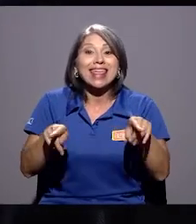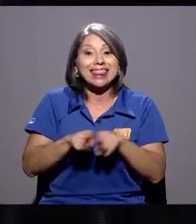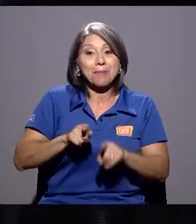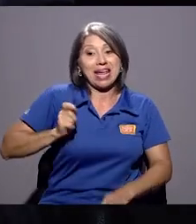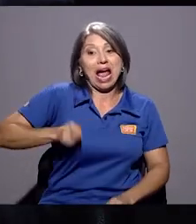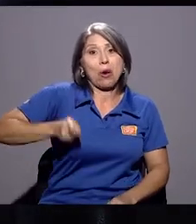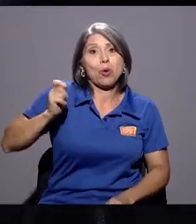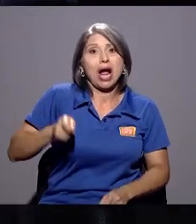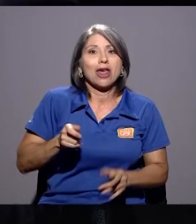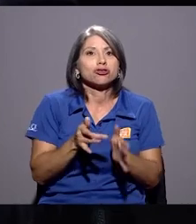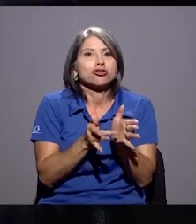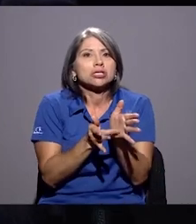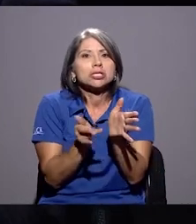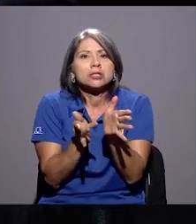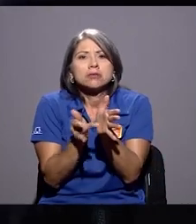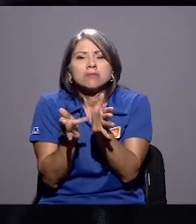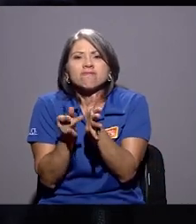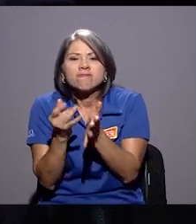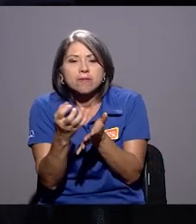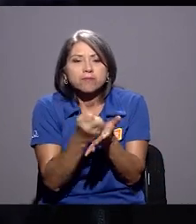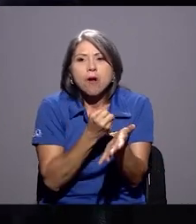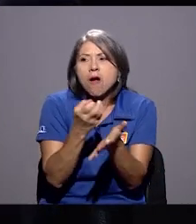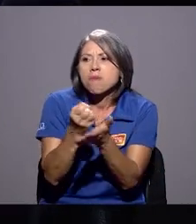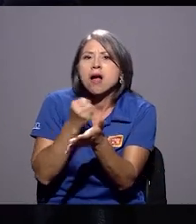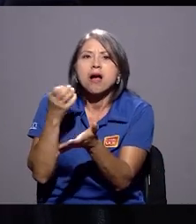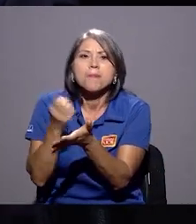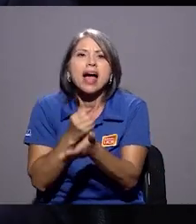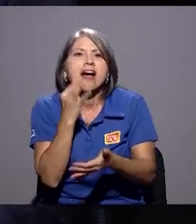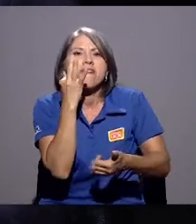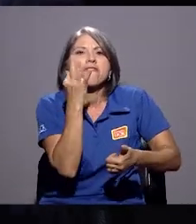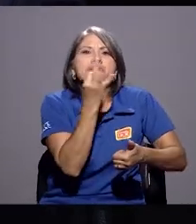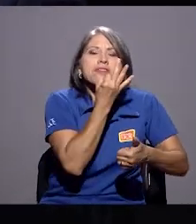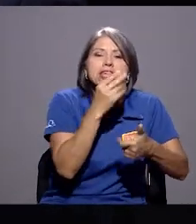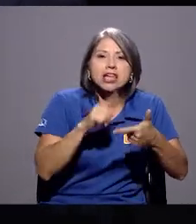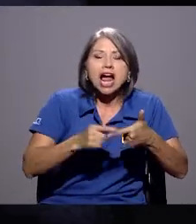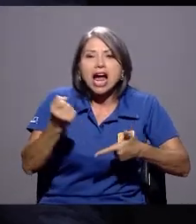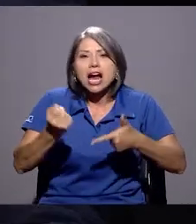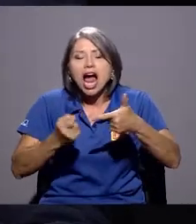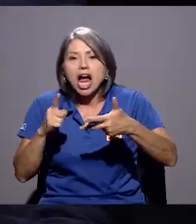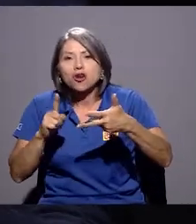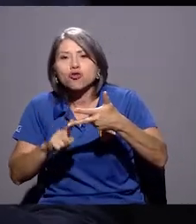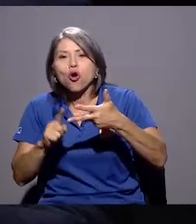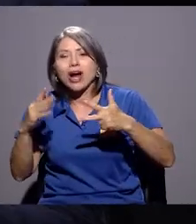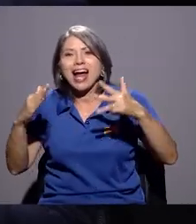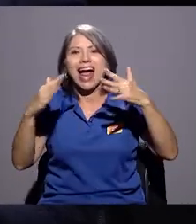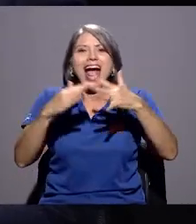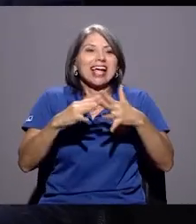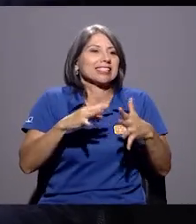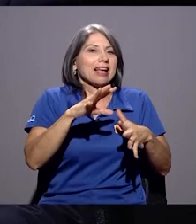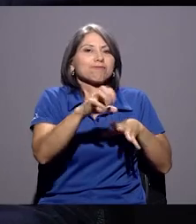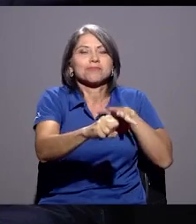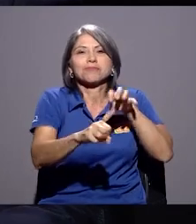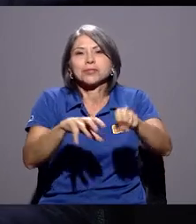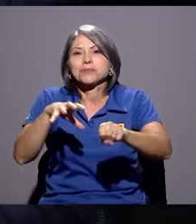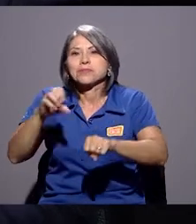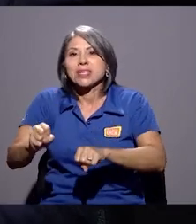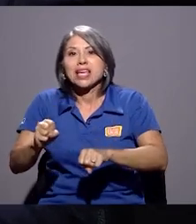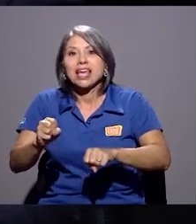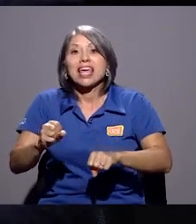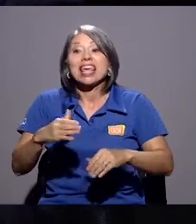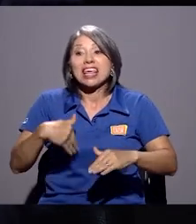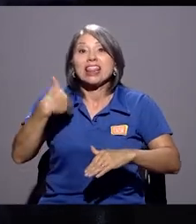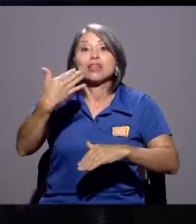sacan hasta el último centavo, le quitan la finca, le quitan el carro, le quitan la casa y además terminan